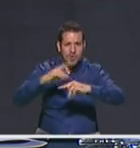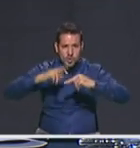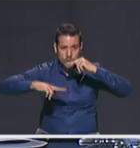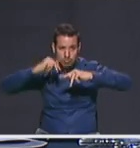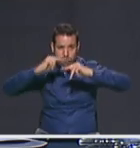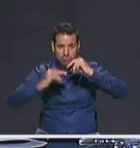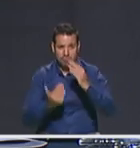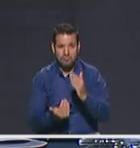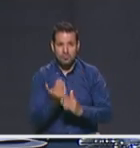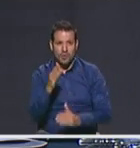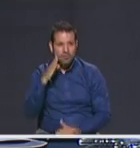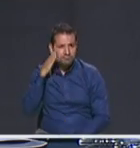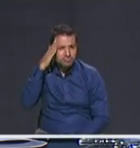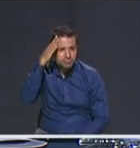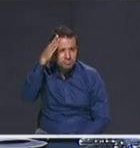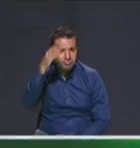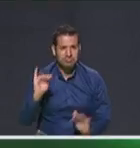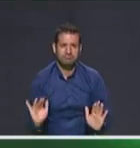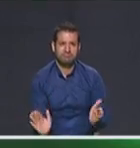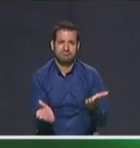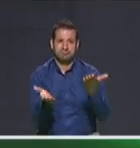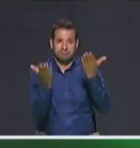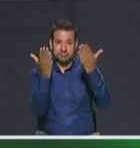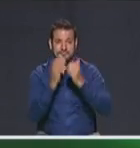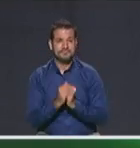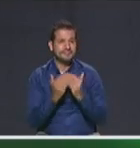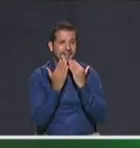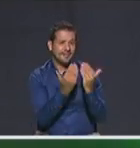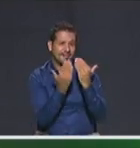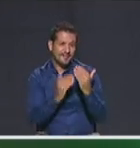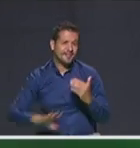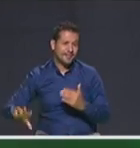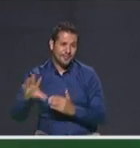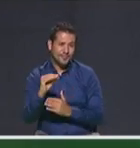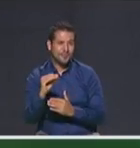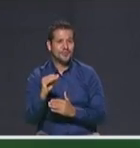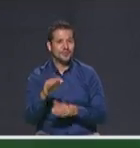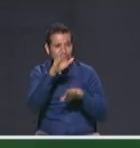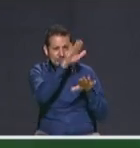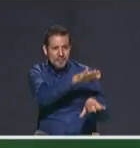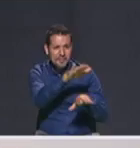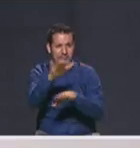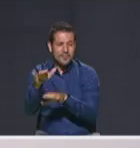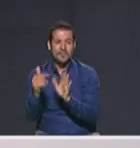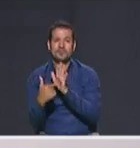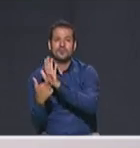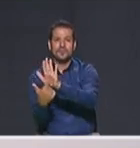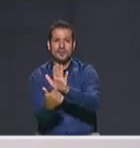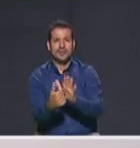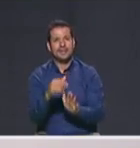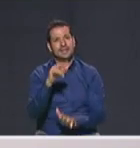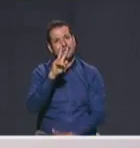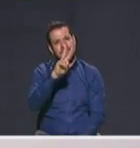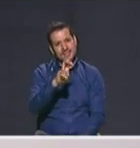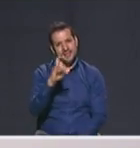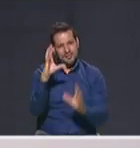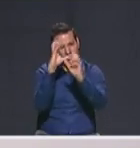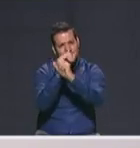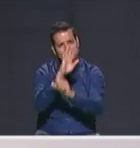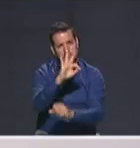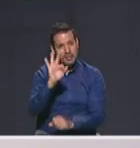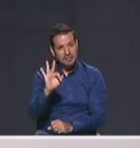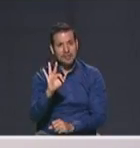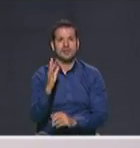proyecto de futuro para la ciudad. Bien, gracias a todos los candidatos por su presentación. Siete de la noche, 43 minutos. Estamos en directo